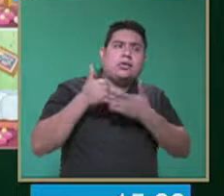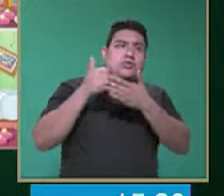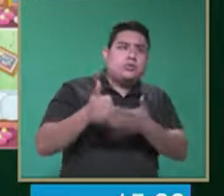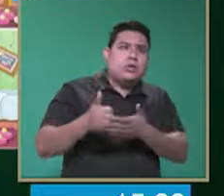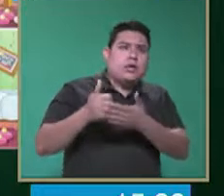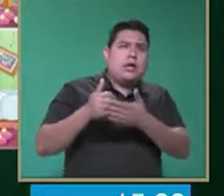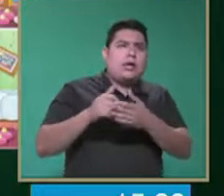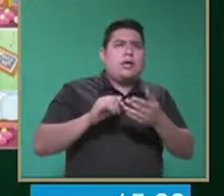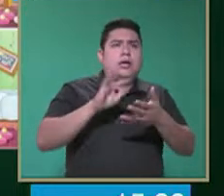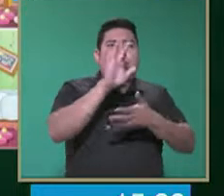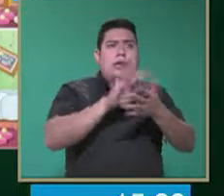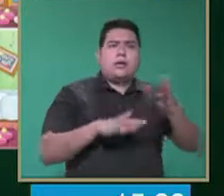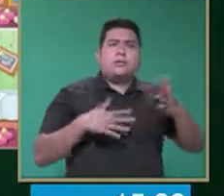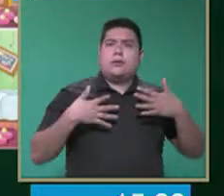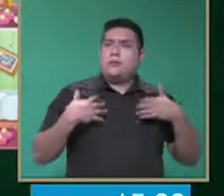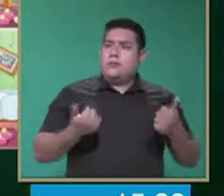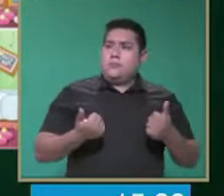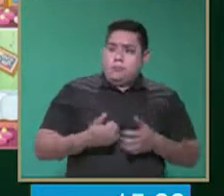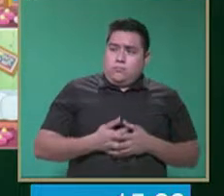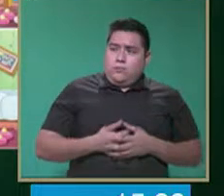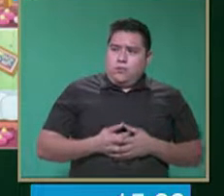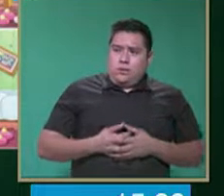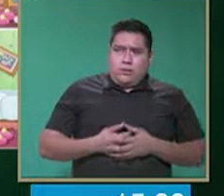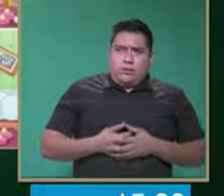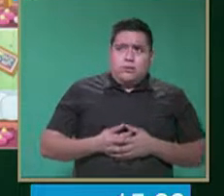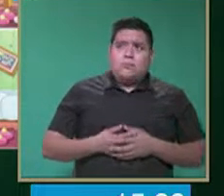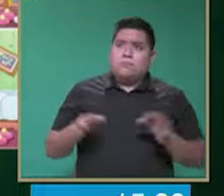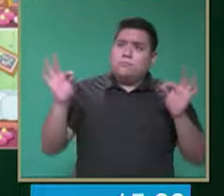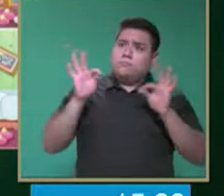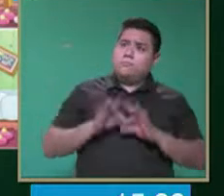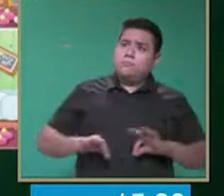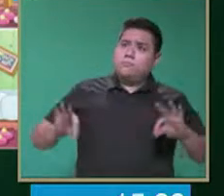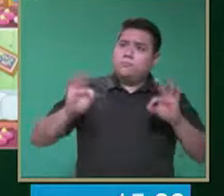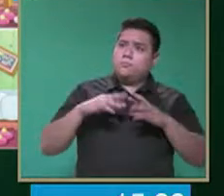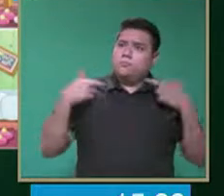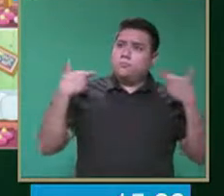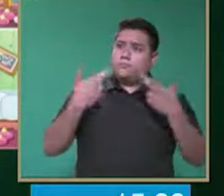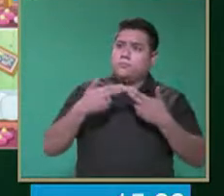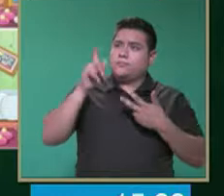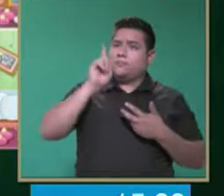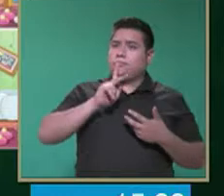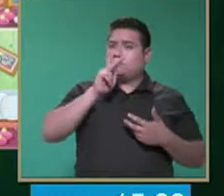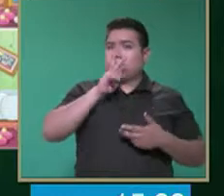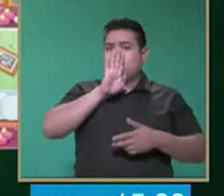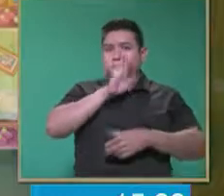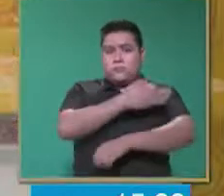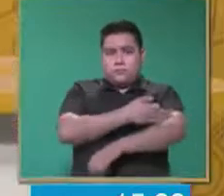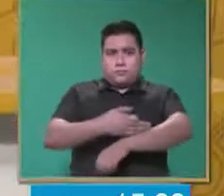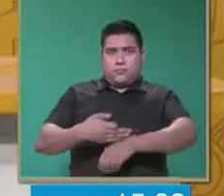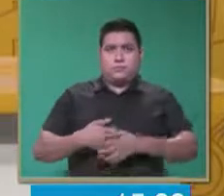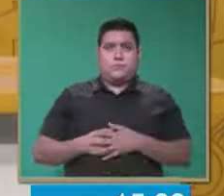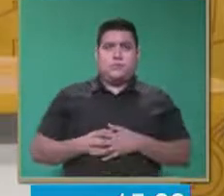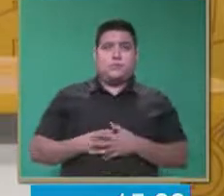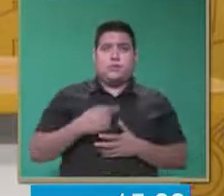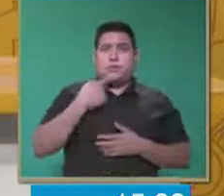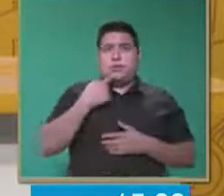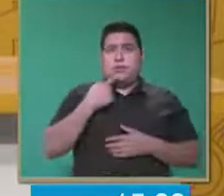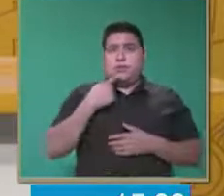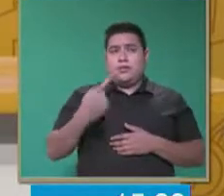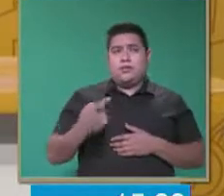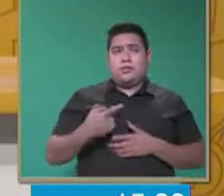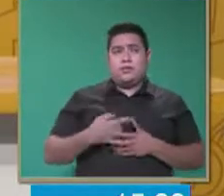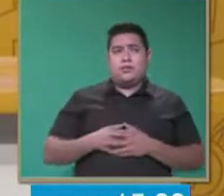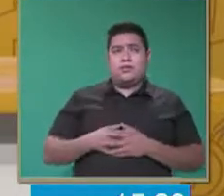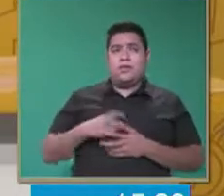comprensión en ellos. Es muy importante, maestra, comentarles a los padres de familia en qué consiste esta